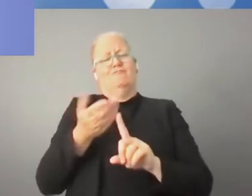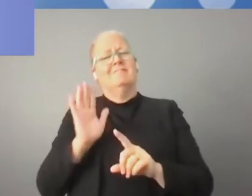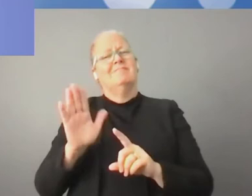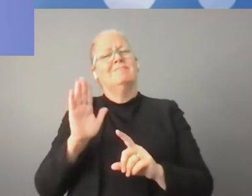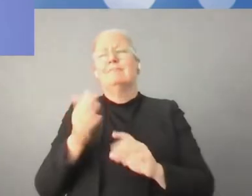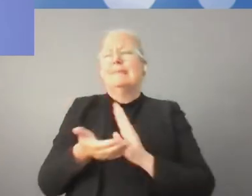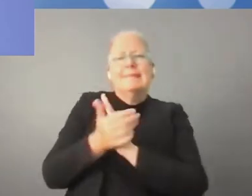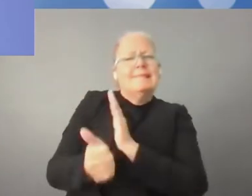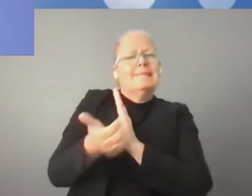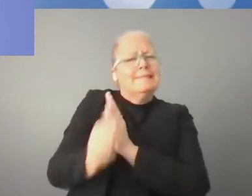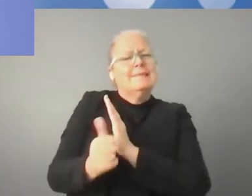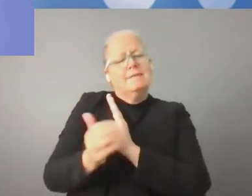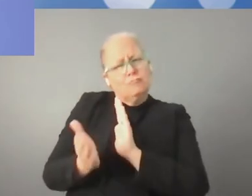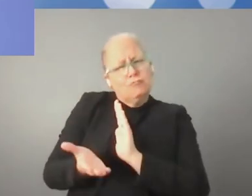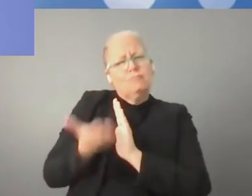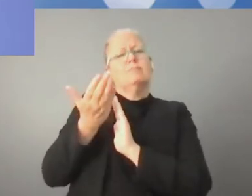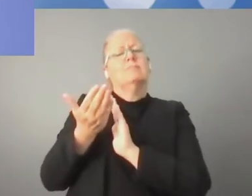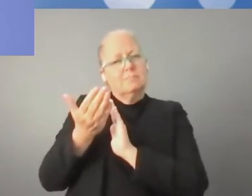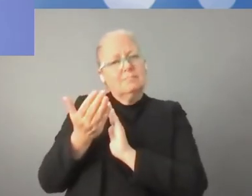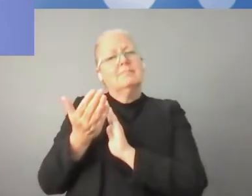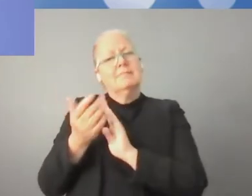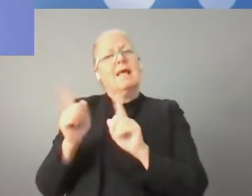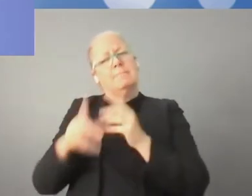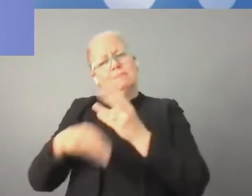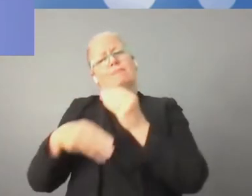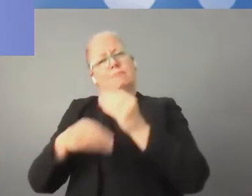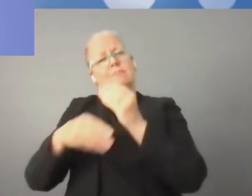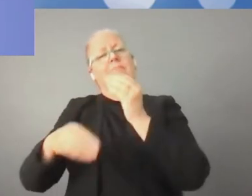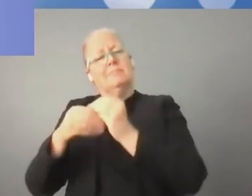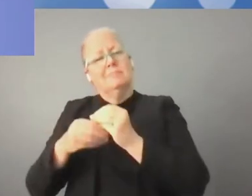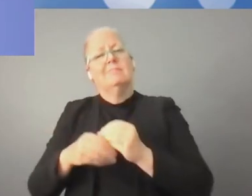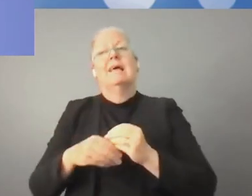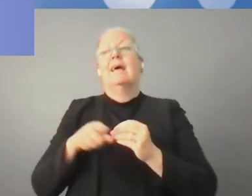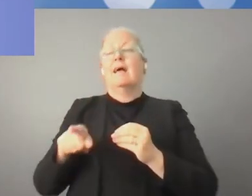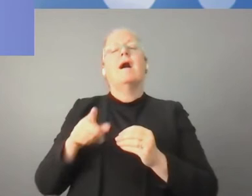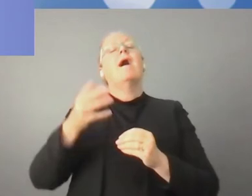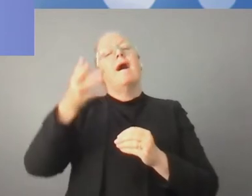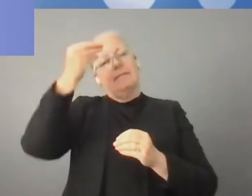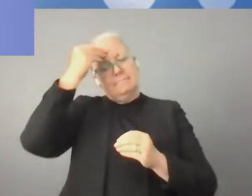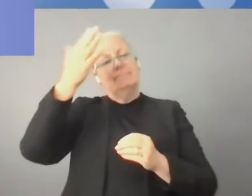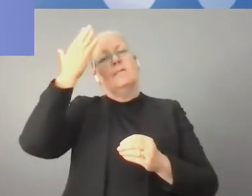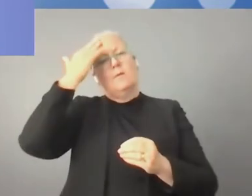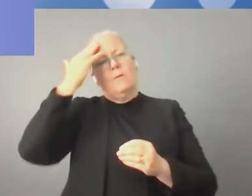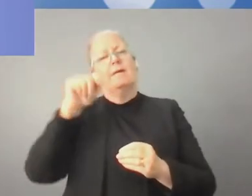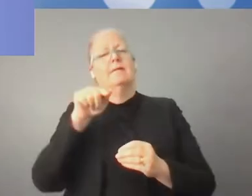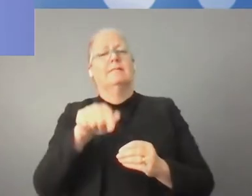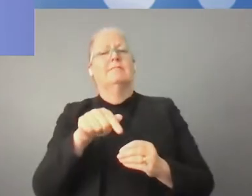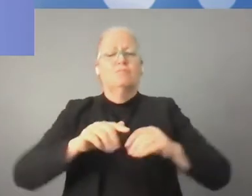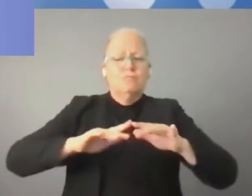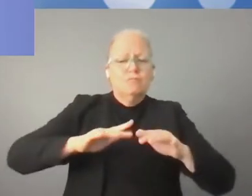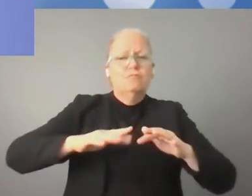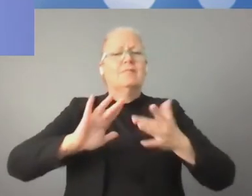a menudo faltan recursos humanos, pero a veces también nos faltan empleados lo suficientemente